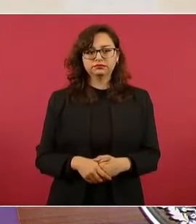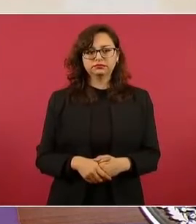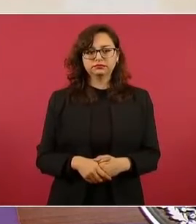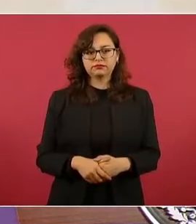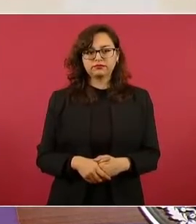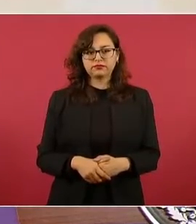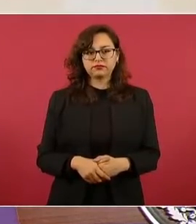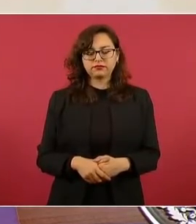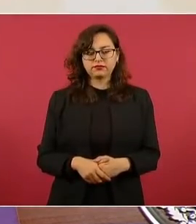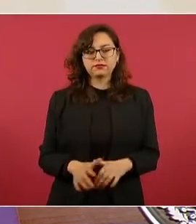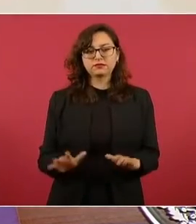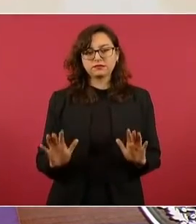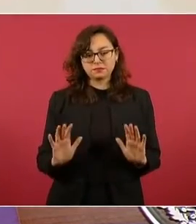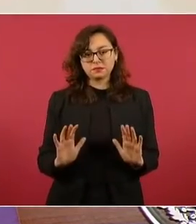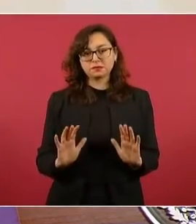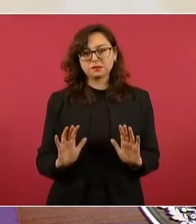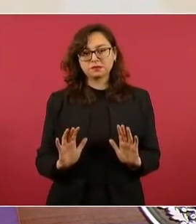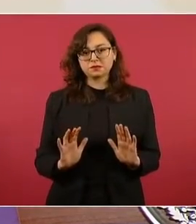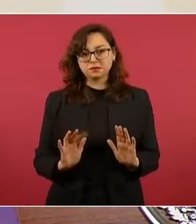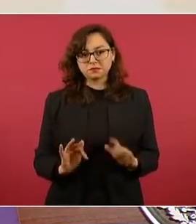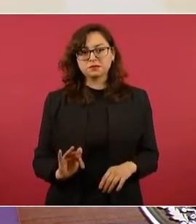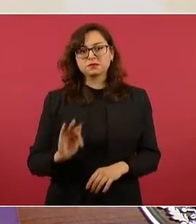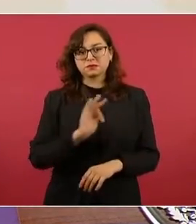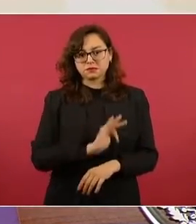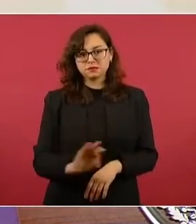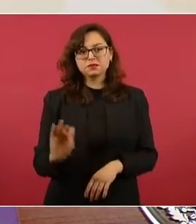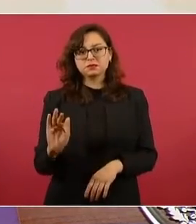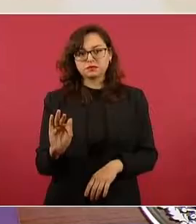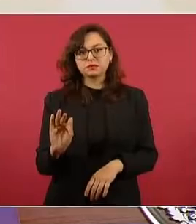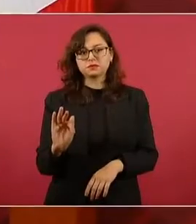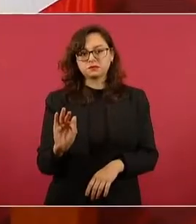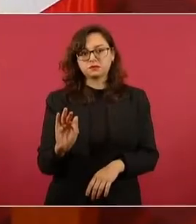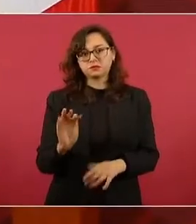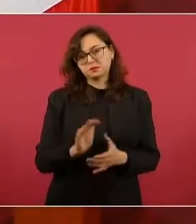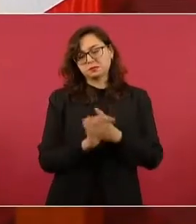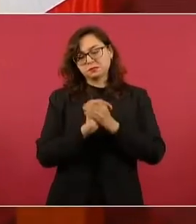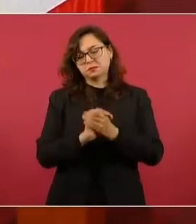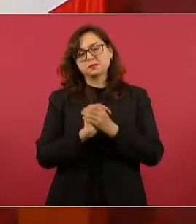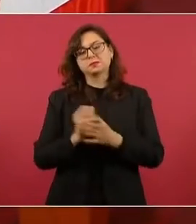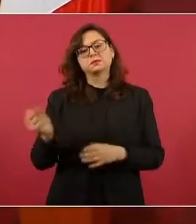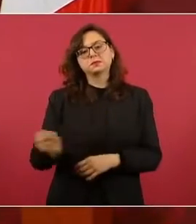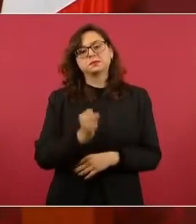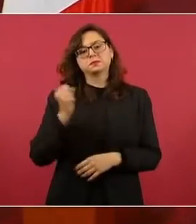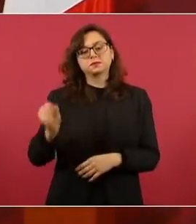Entonces, se puede tener suerte,